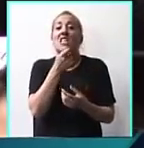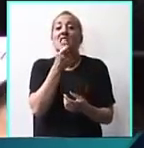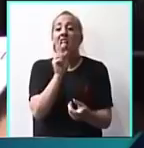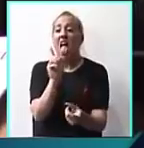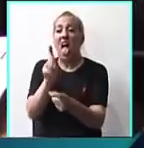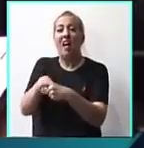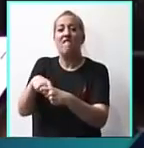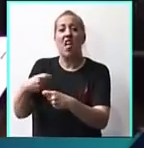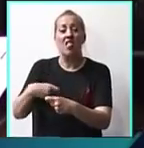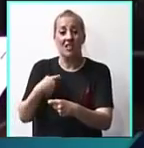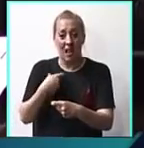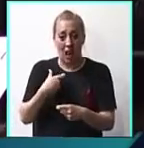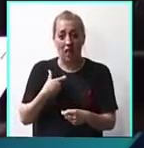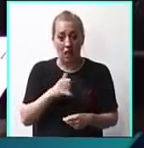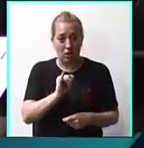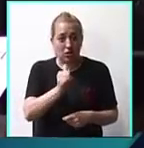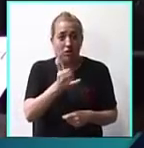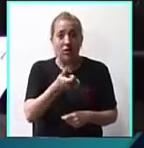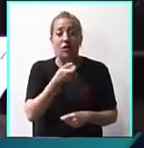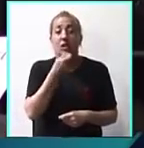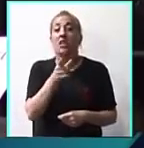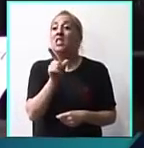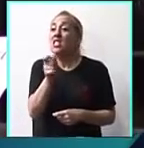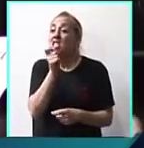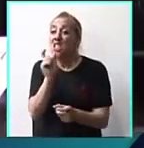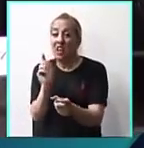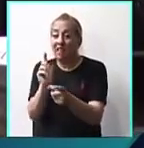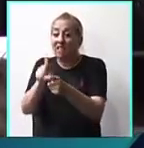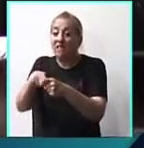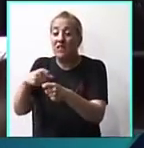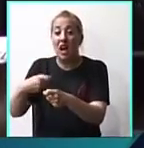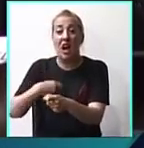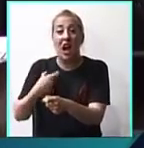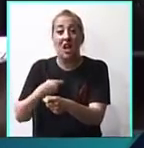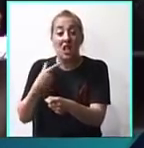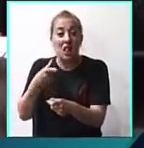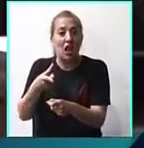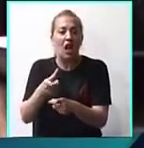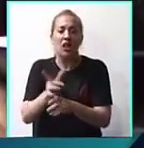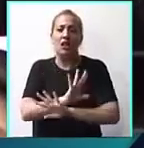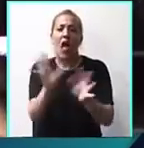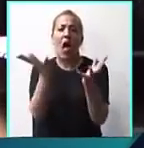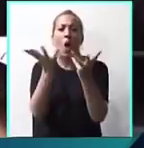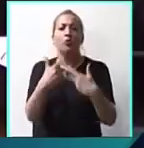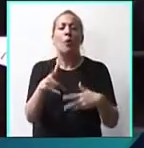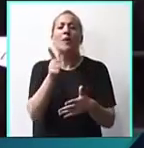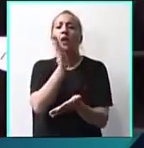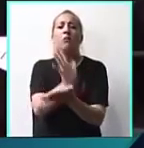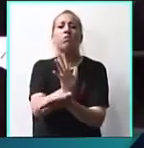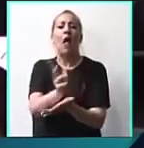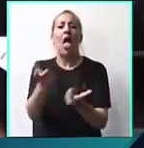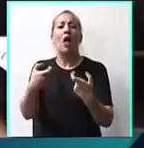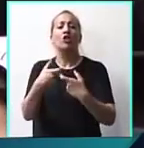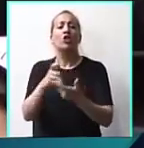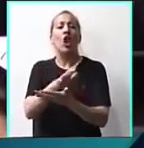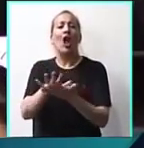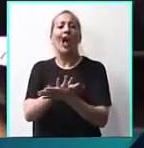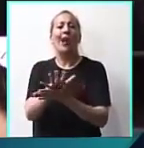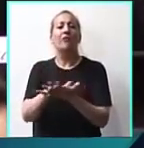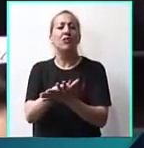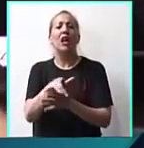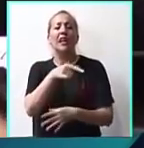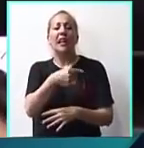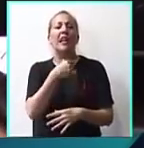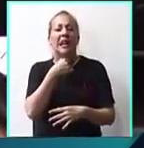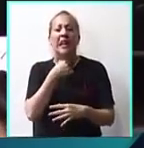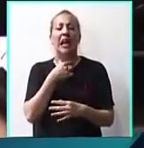así como lo escucha. Usted va, se afilia al sindicato, a la GTC, y pasa a ser parte de una asociación ilícita cuyo objetivo es cometer